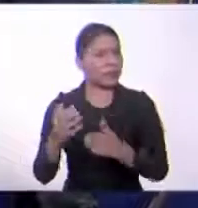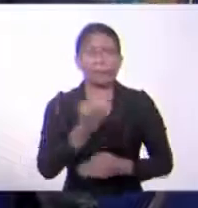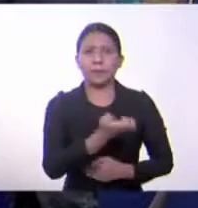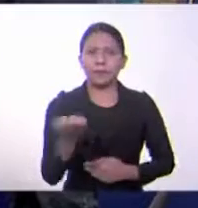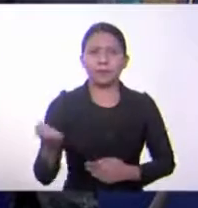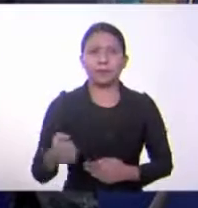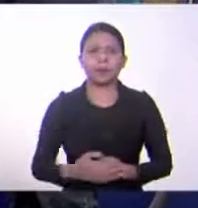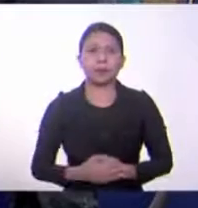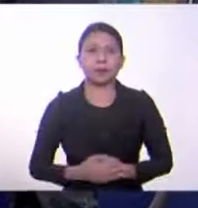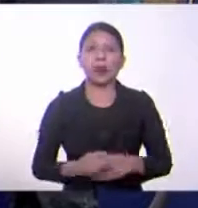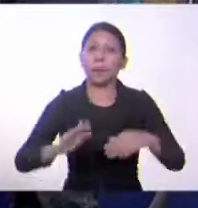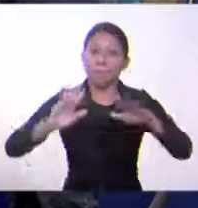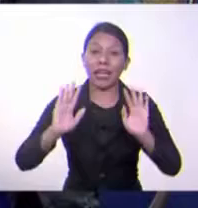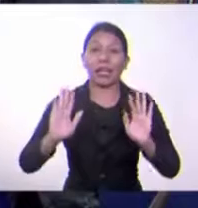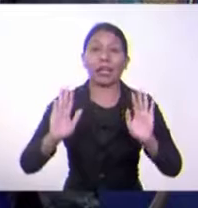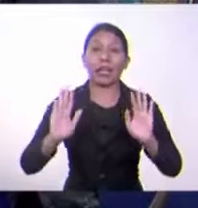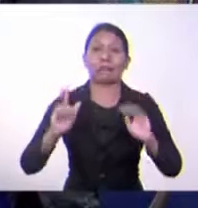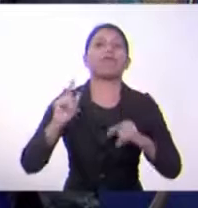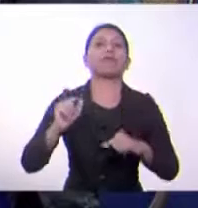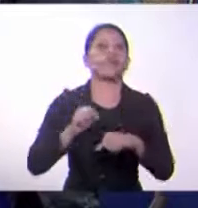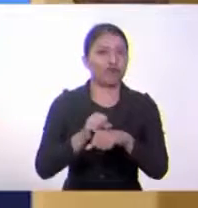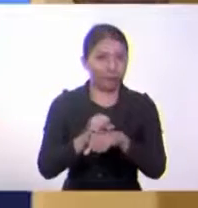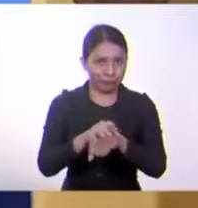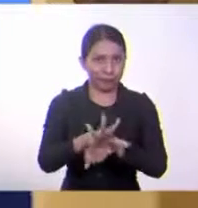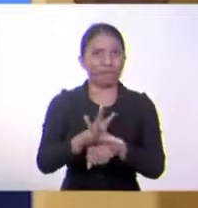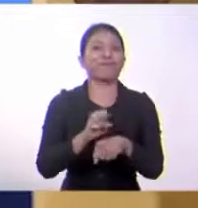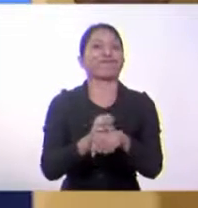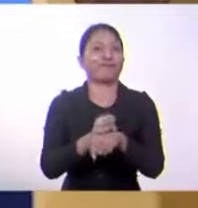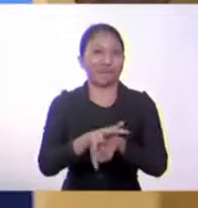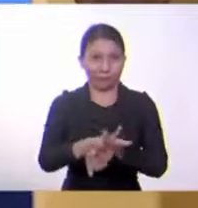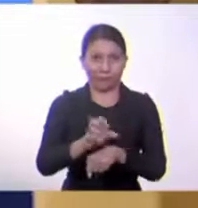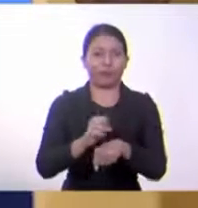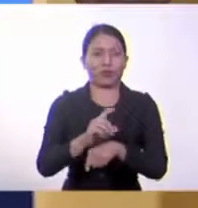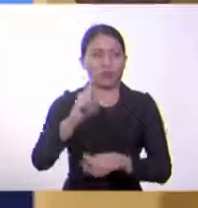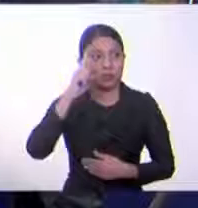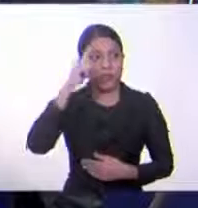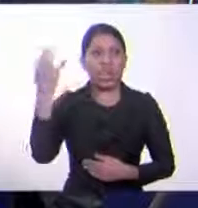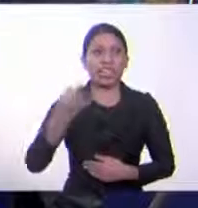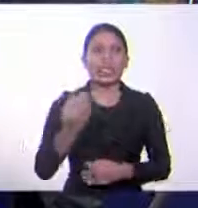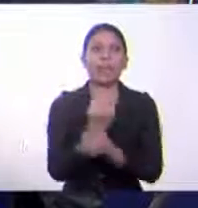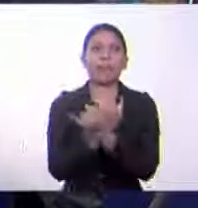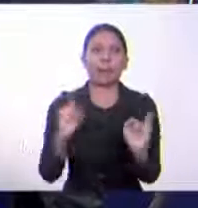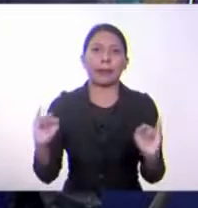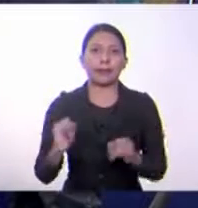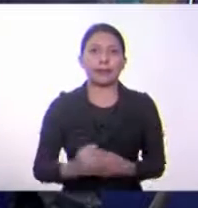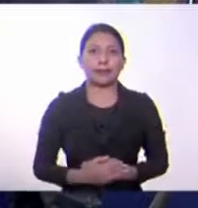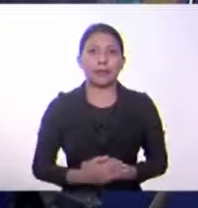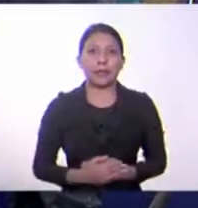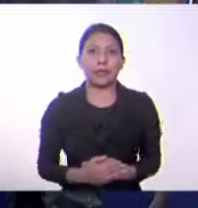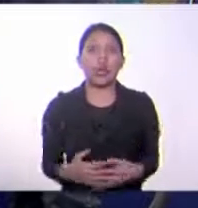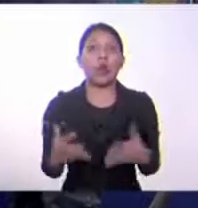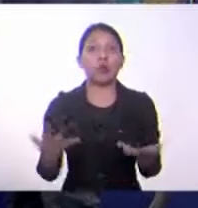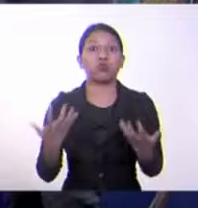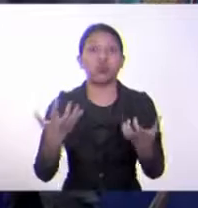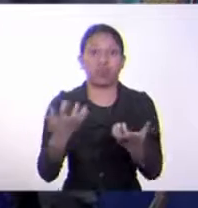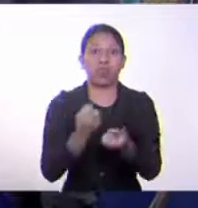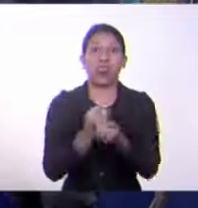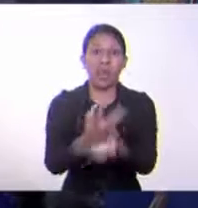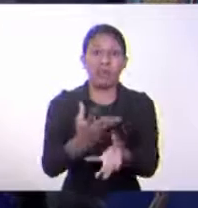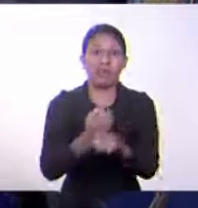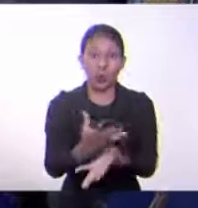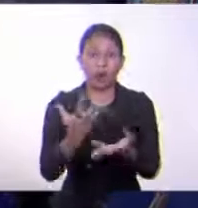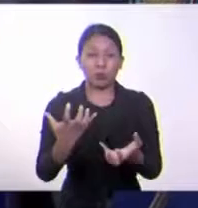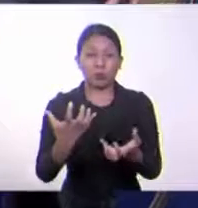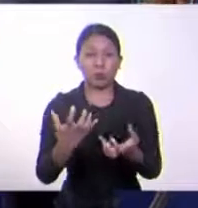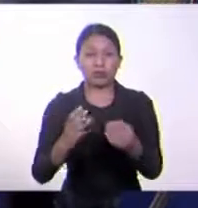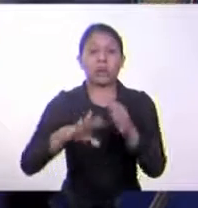aislados, pero que confluyen para que se empiece a gestar la idea de independencia. Entonces fueron muchas causas y también consecuencias porque tuvo